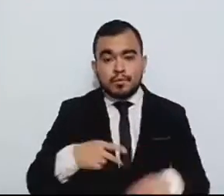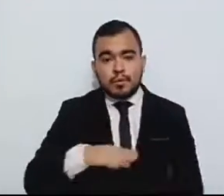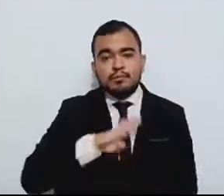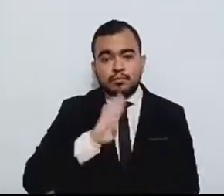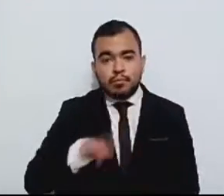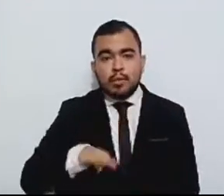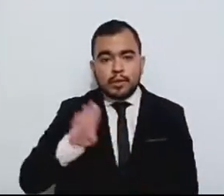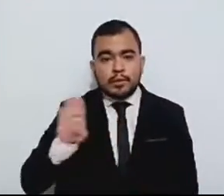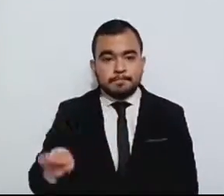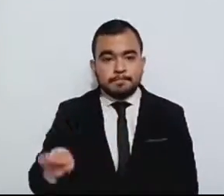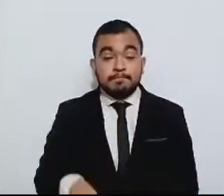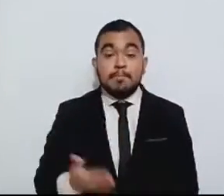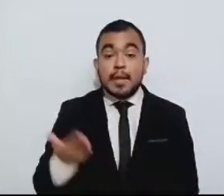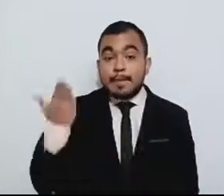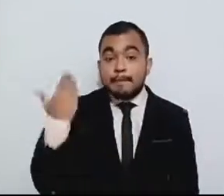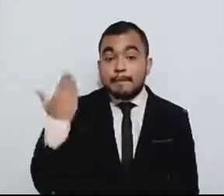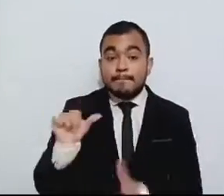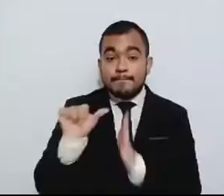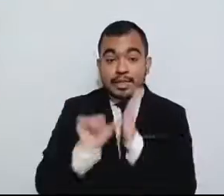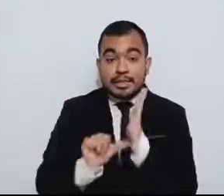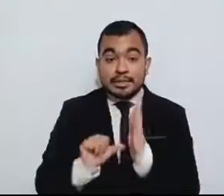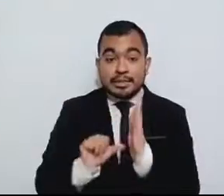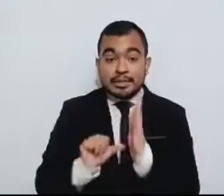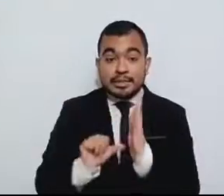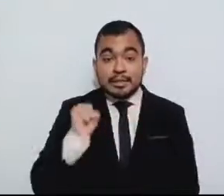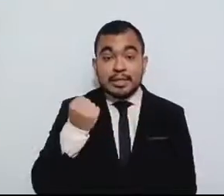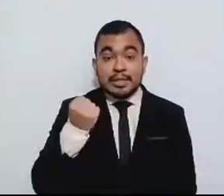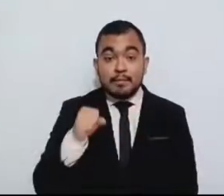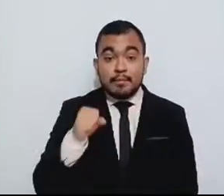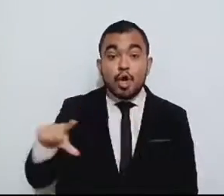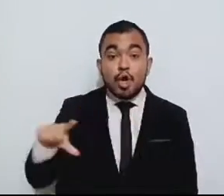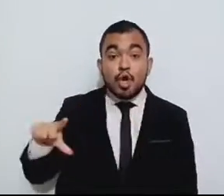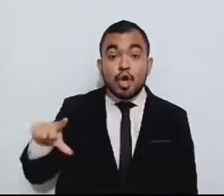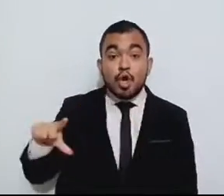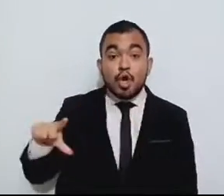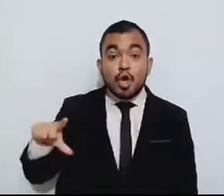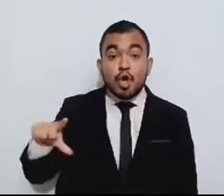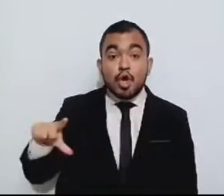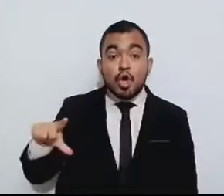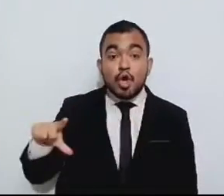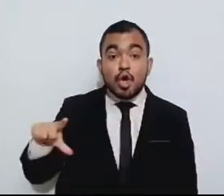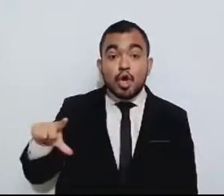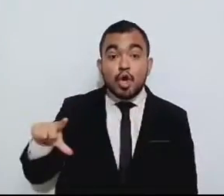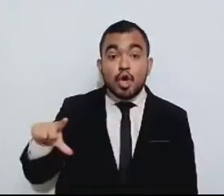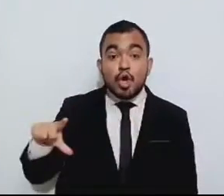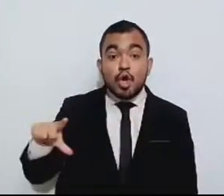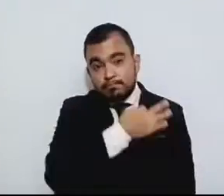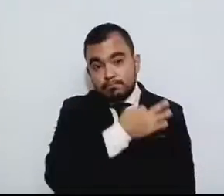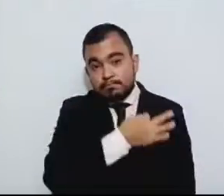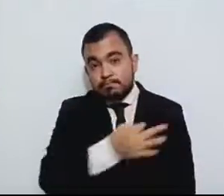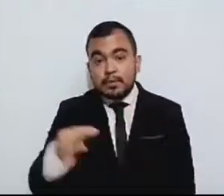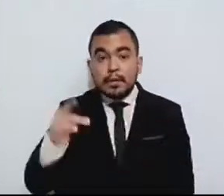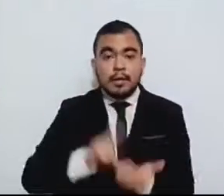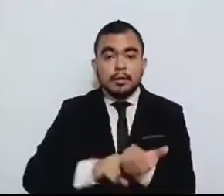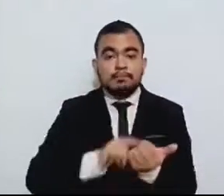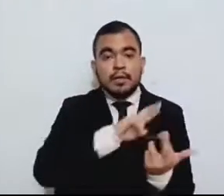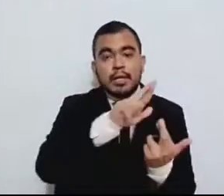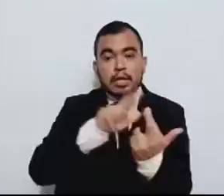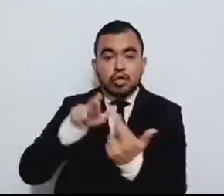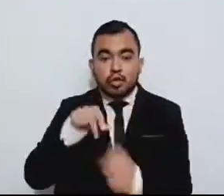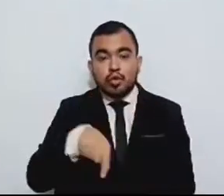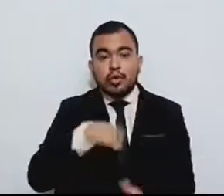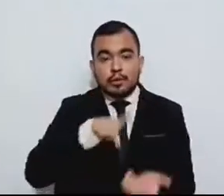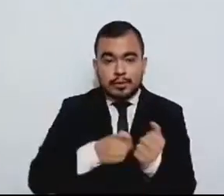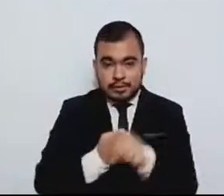mes de septiembre, el Gobierno del Estado de México declaró a diversas regiones de la entidad como zonas de desastres